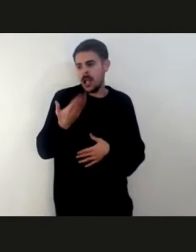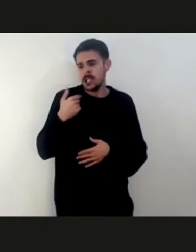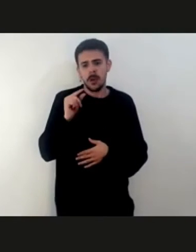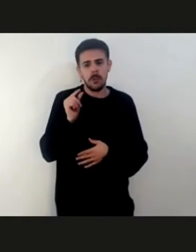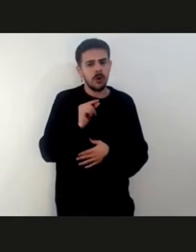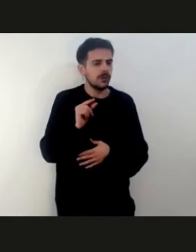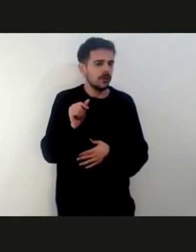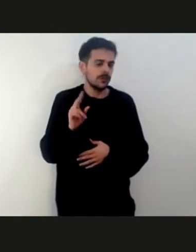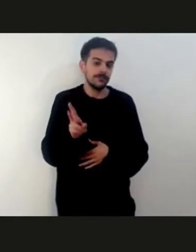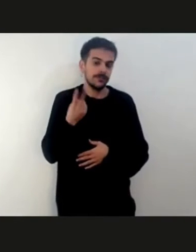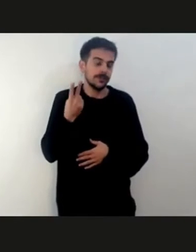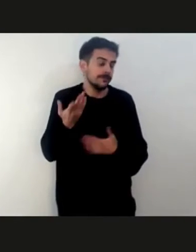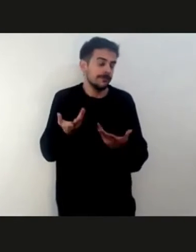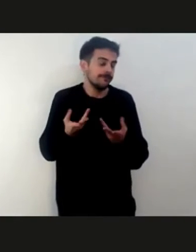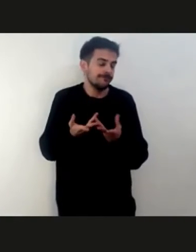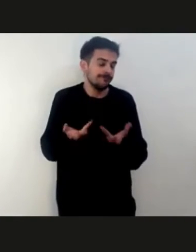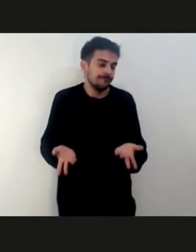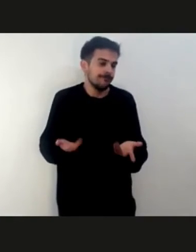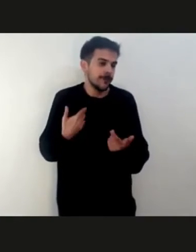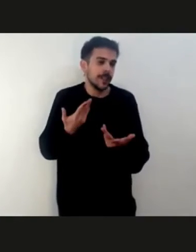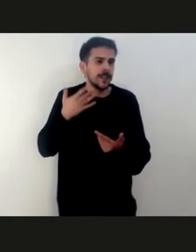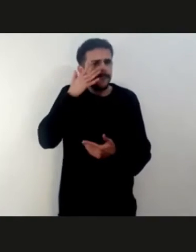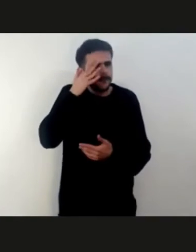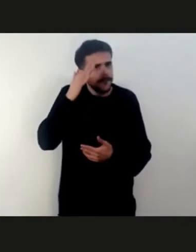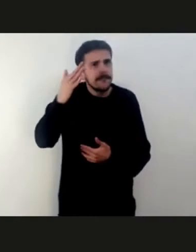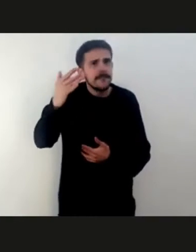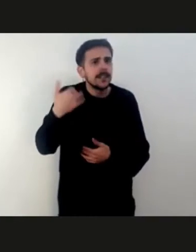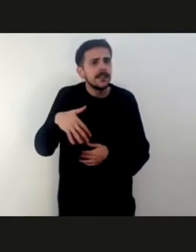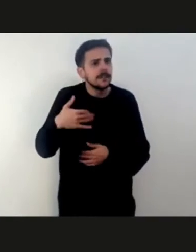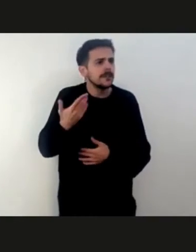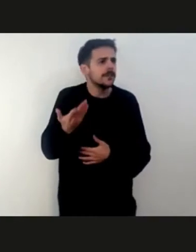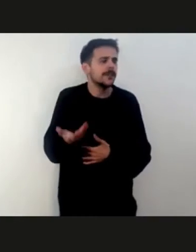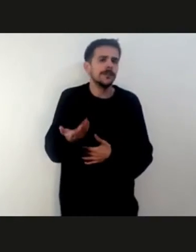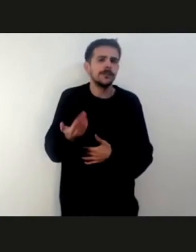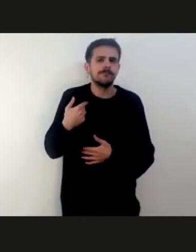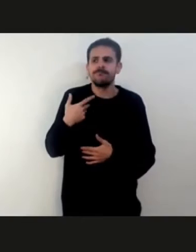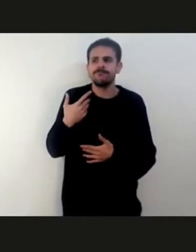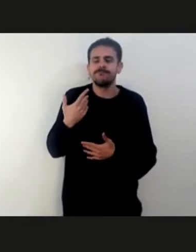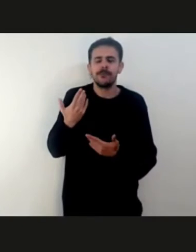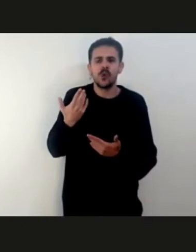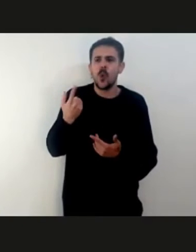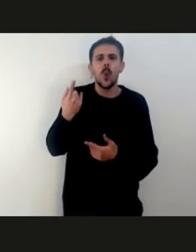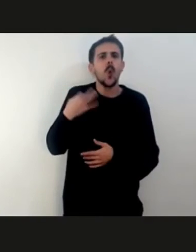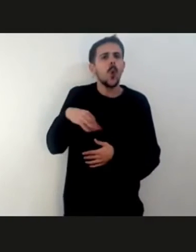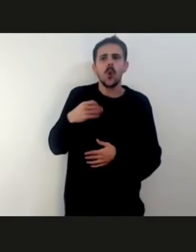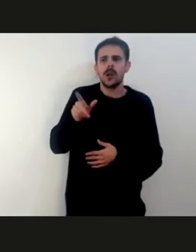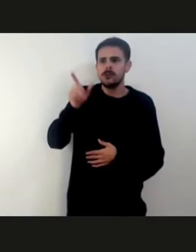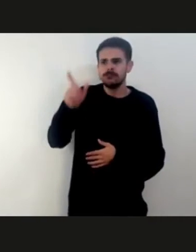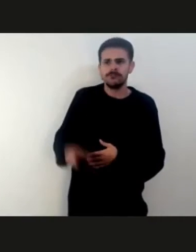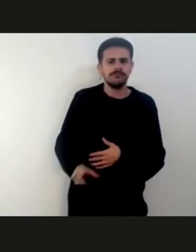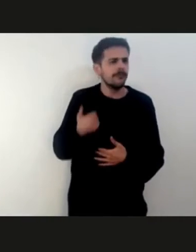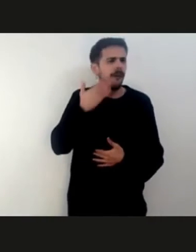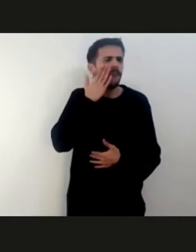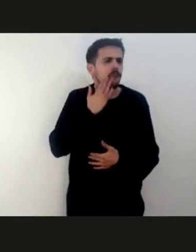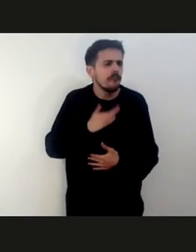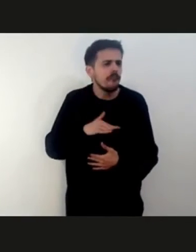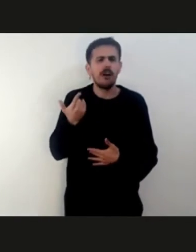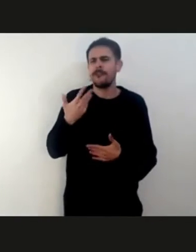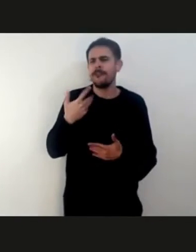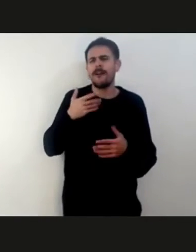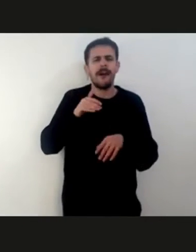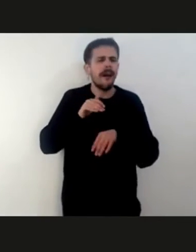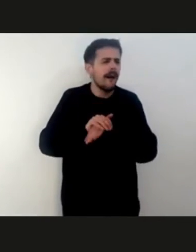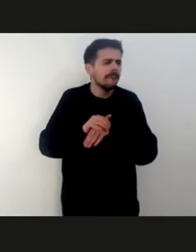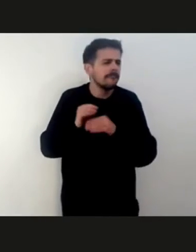extrañamos, era una persona popular, querida, muy agradable, muy amiguero. Extrañamos el